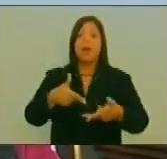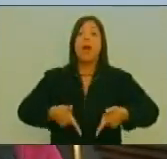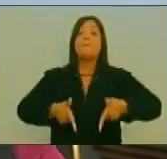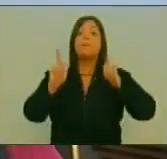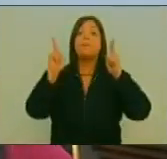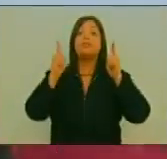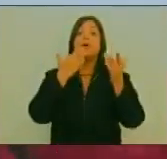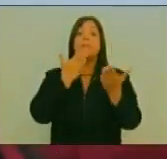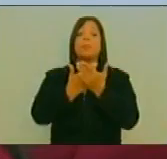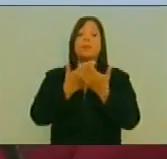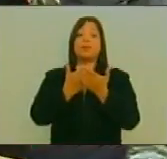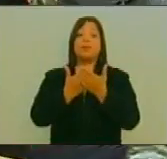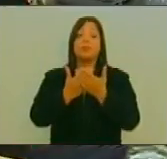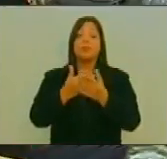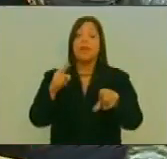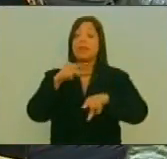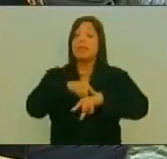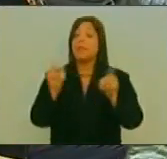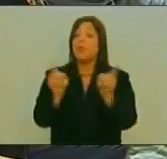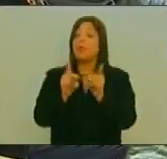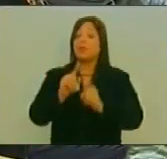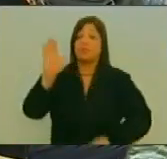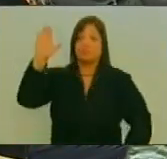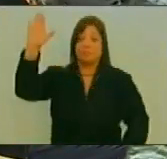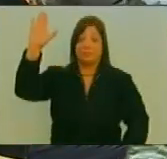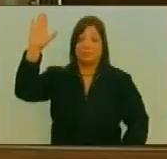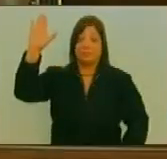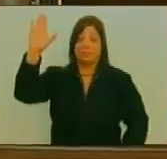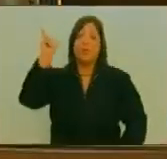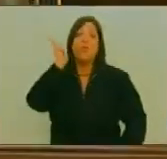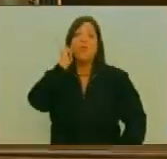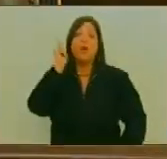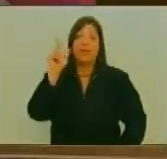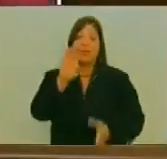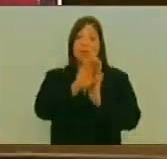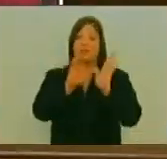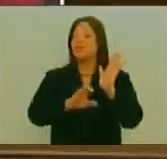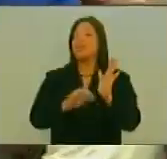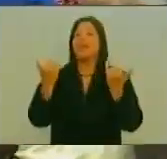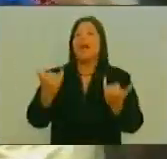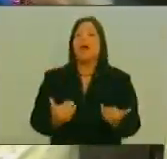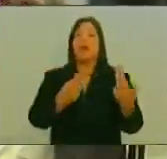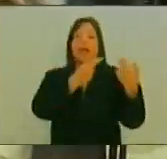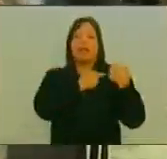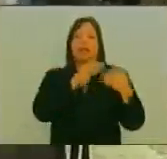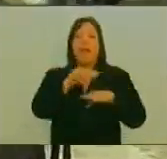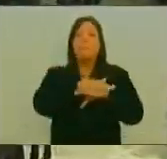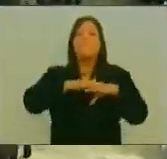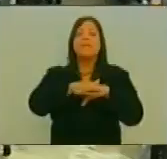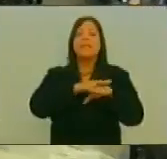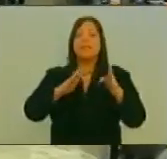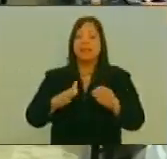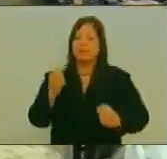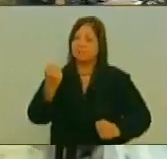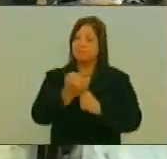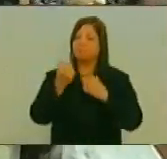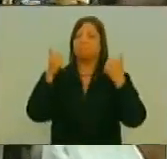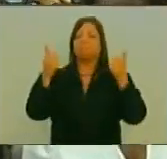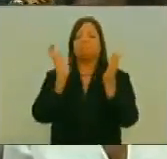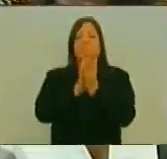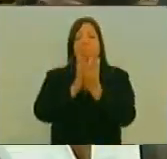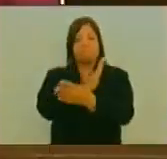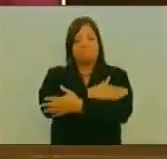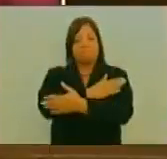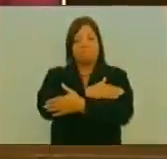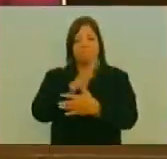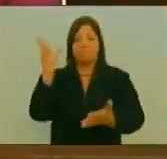Solicitado Temporal De la Constituyente Erika Farías Y desde acá Acompañamos Con éxito Su gestión